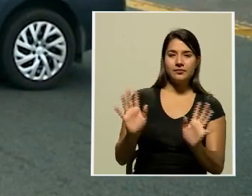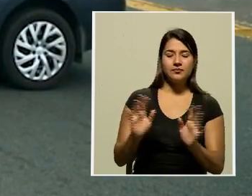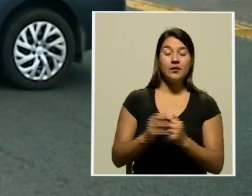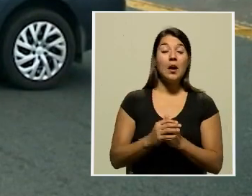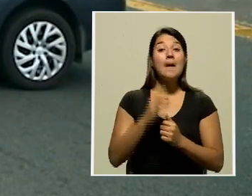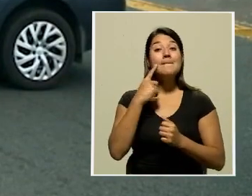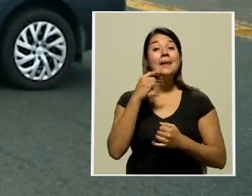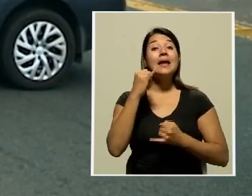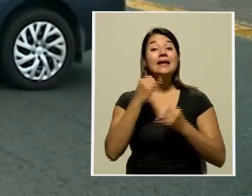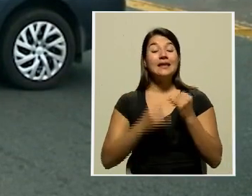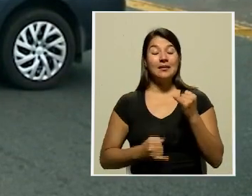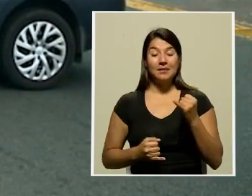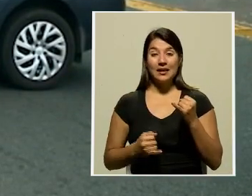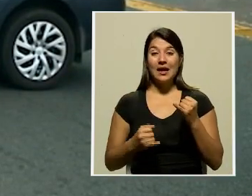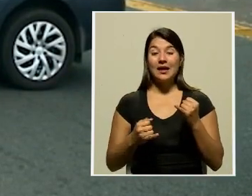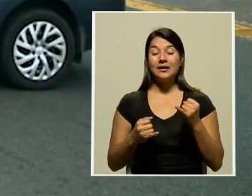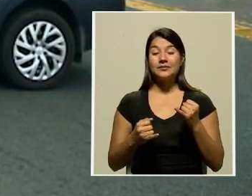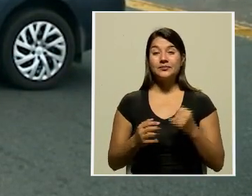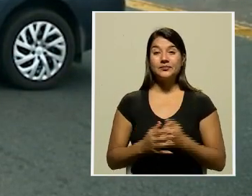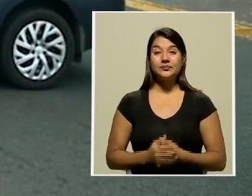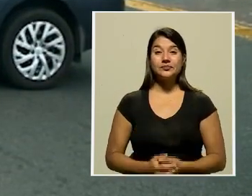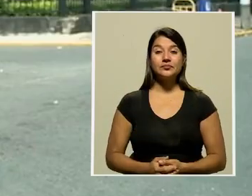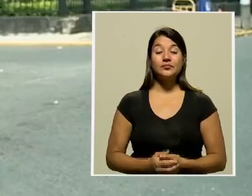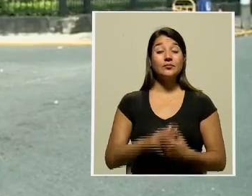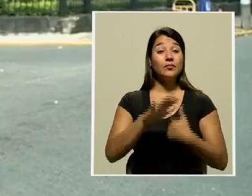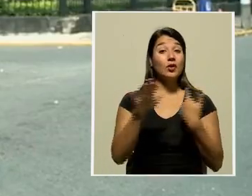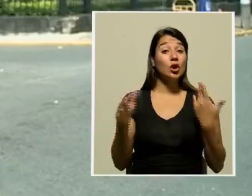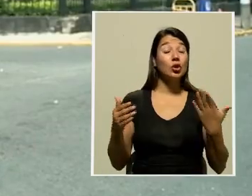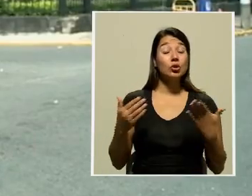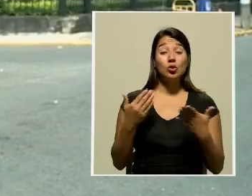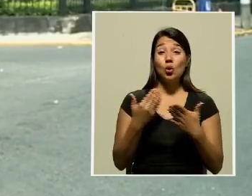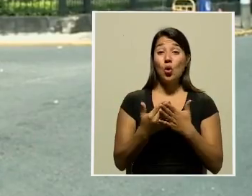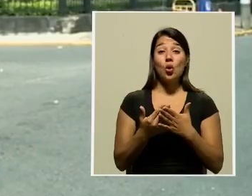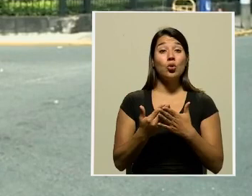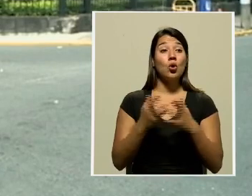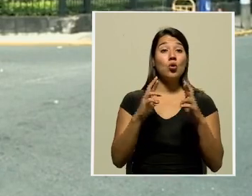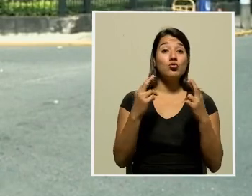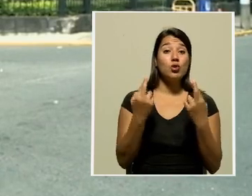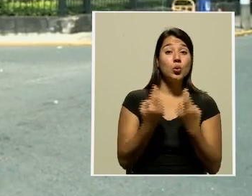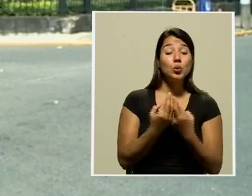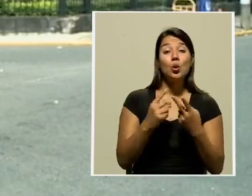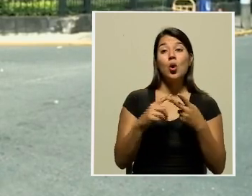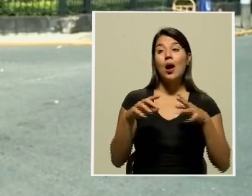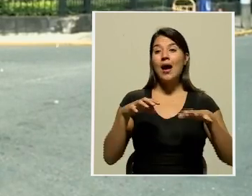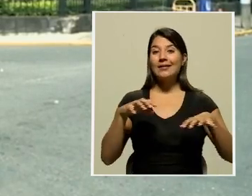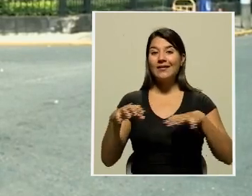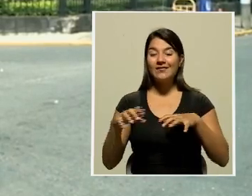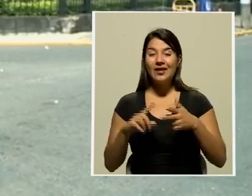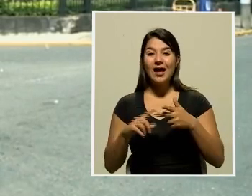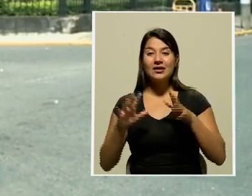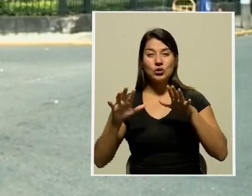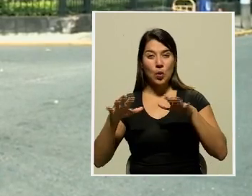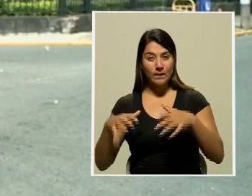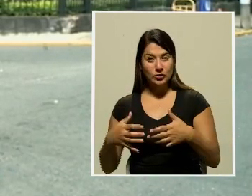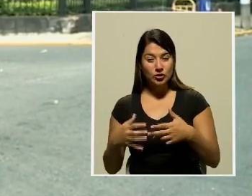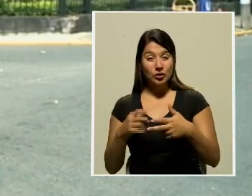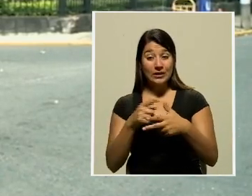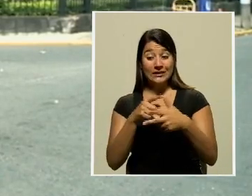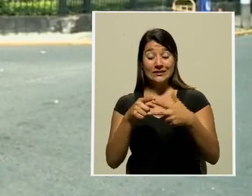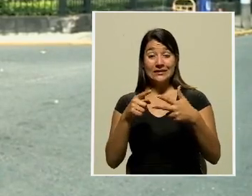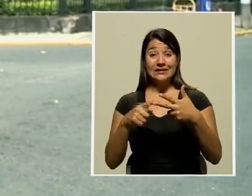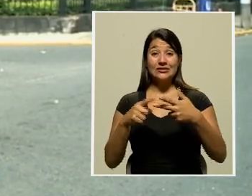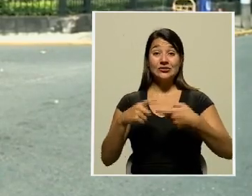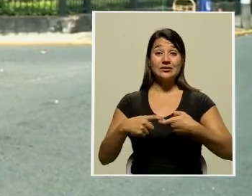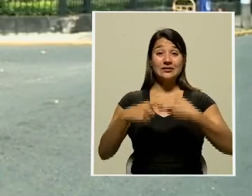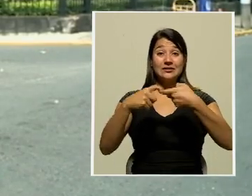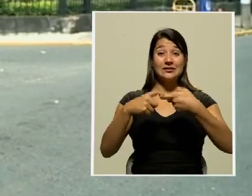finalizando, que todo lo que son sesiones, actividades, comisiones y demás fueron suspendidos